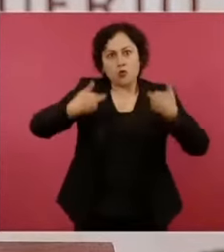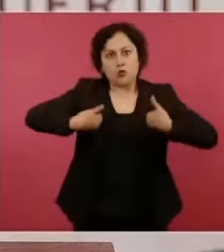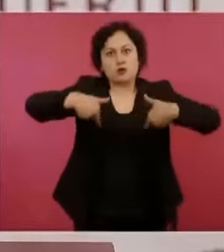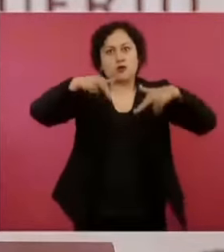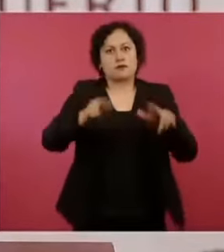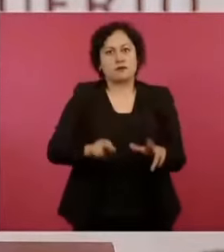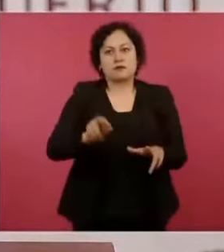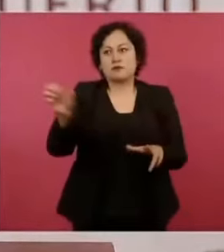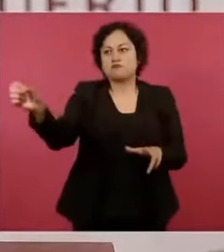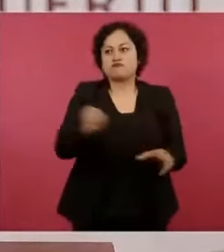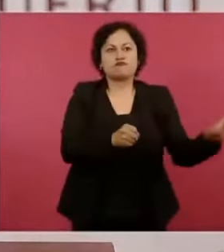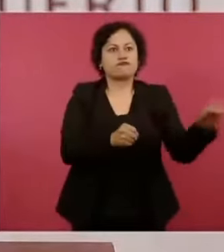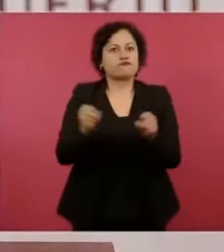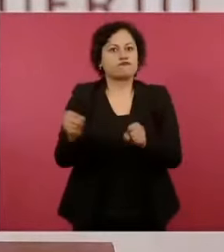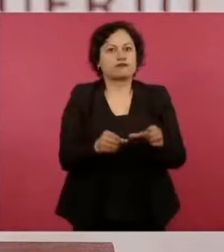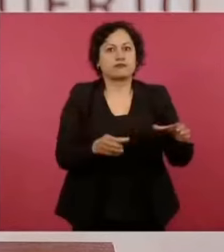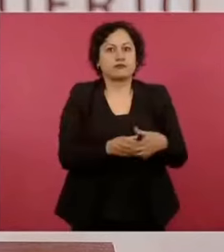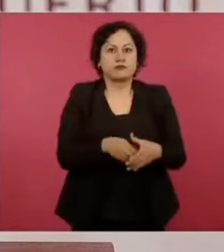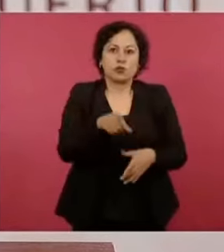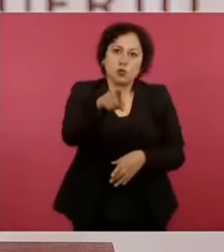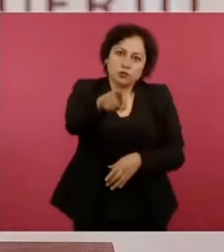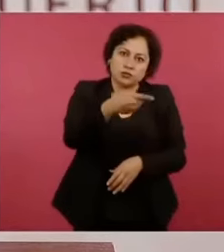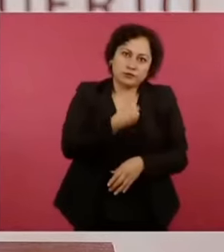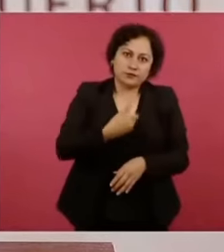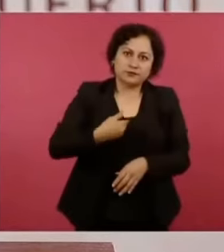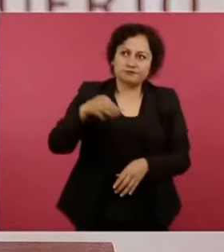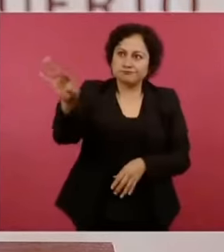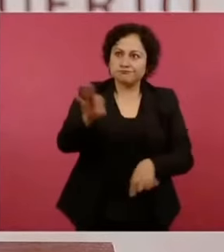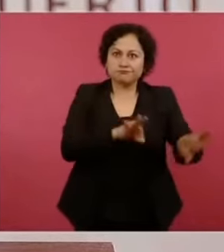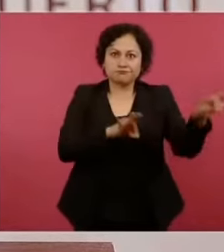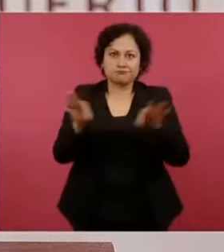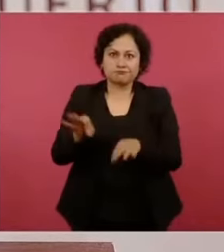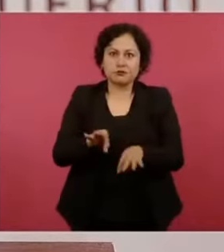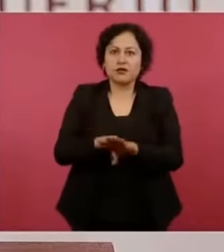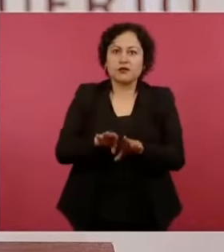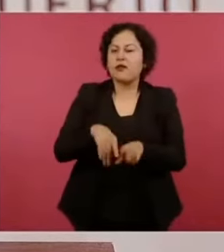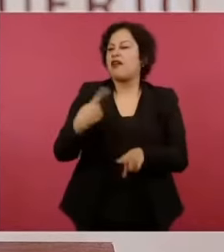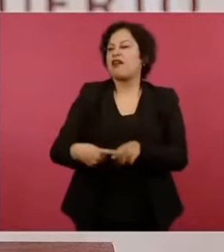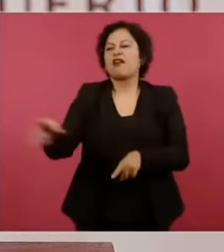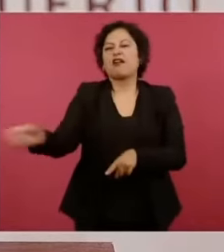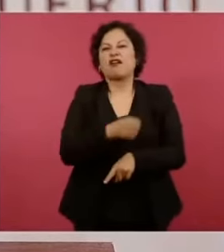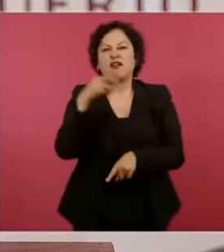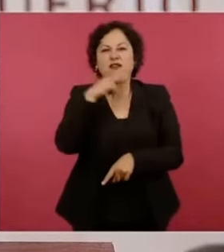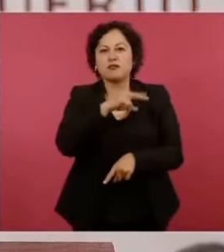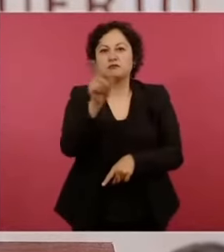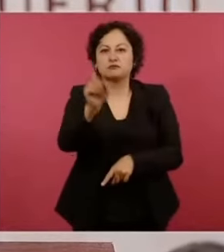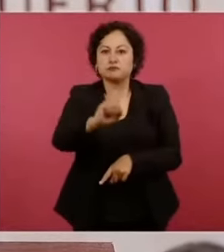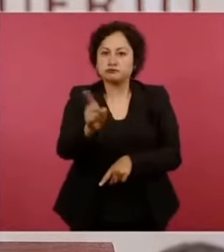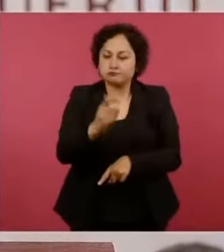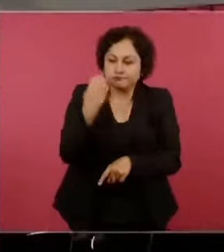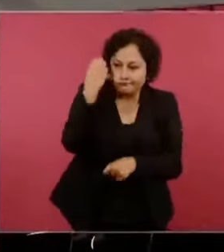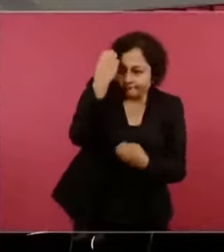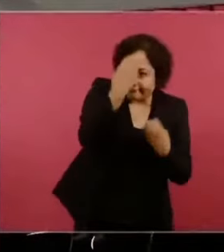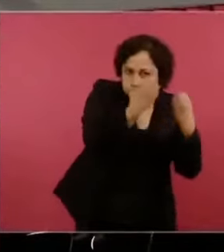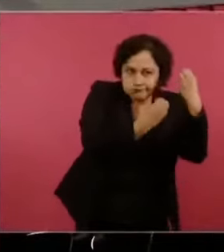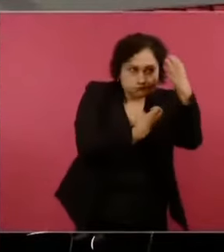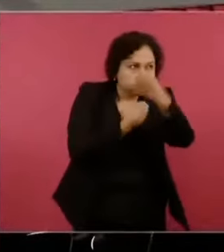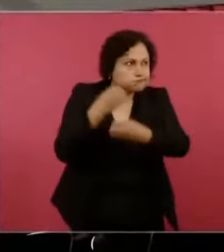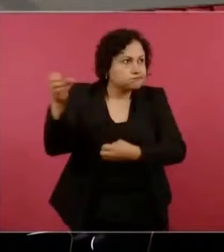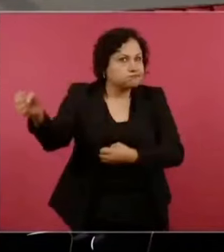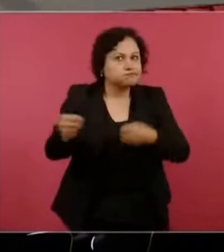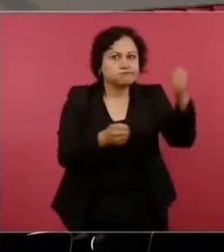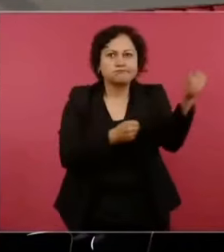improvisado, con una alta calidad y totalmente inmerso en los sistemas de salud. Había que acabar